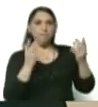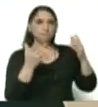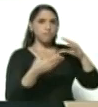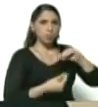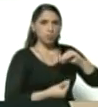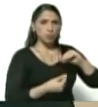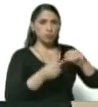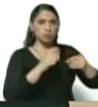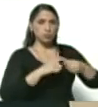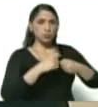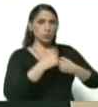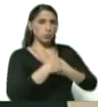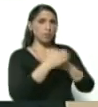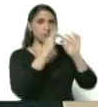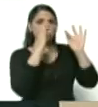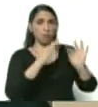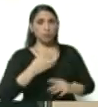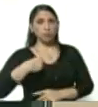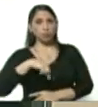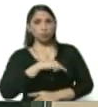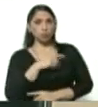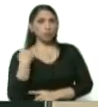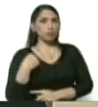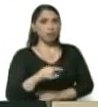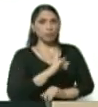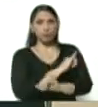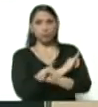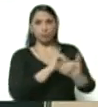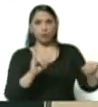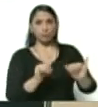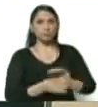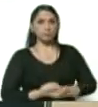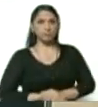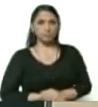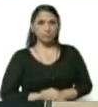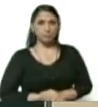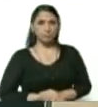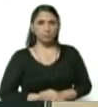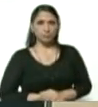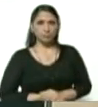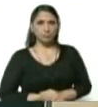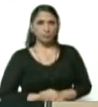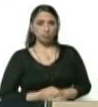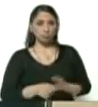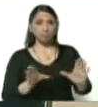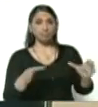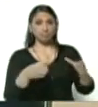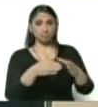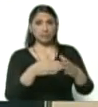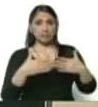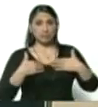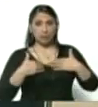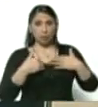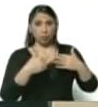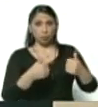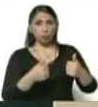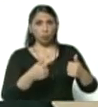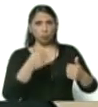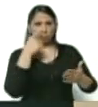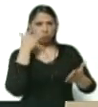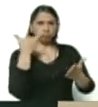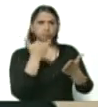medida que nosotros tengamos ya una vez que el equipo de salud determine